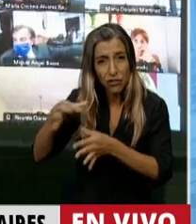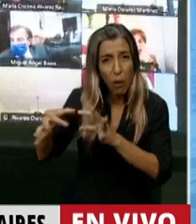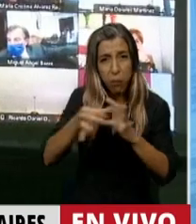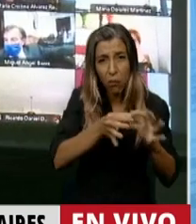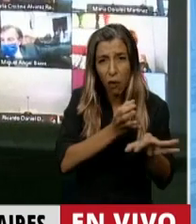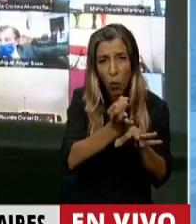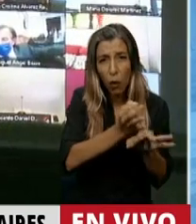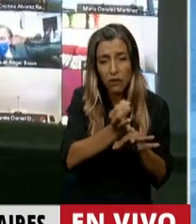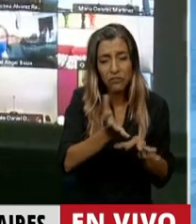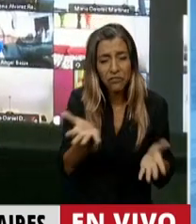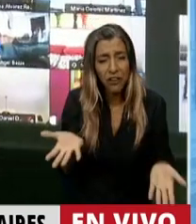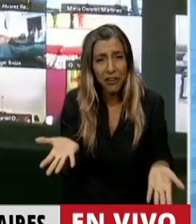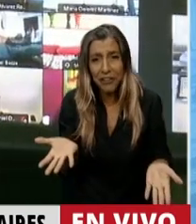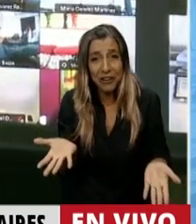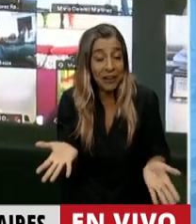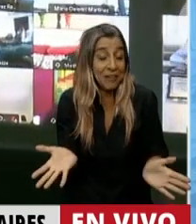Claramente no.